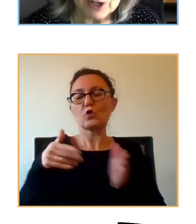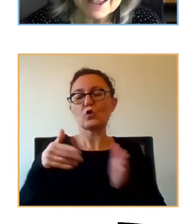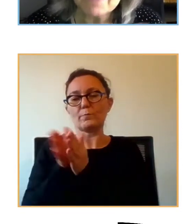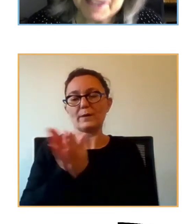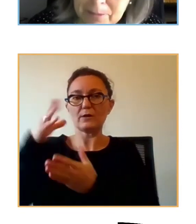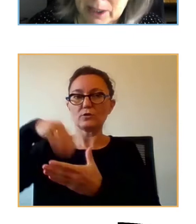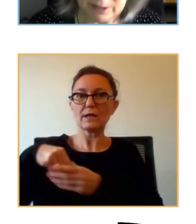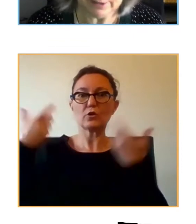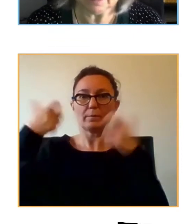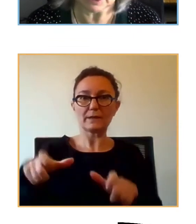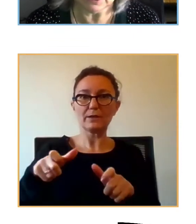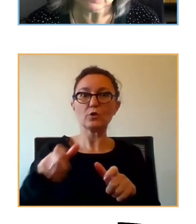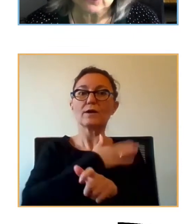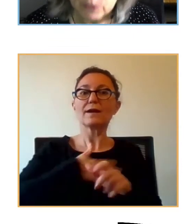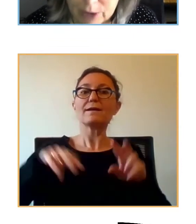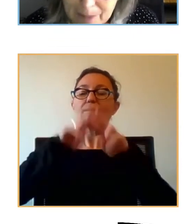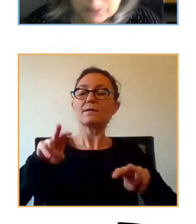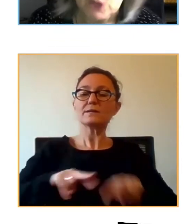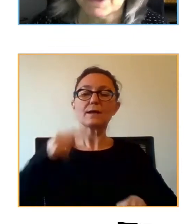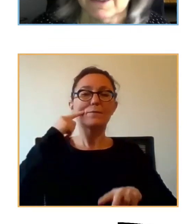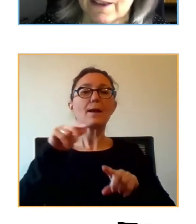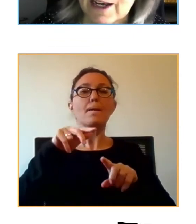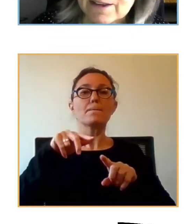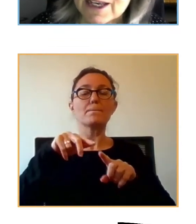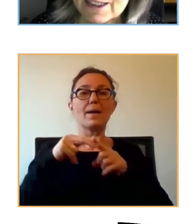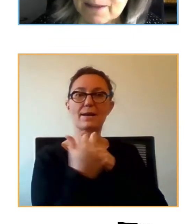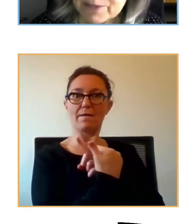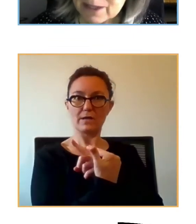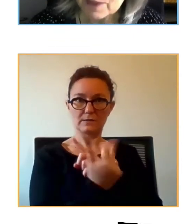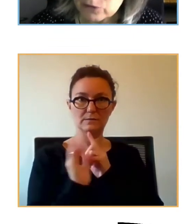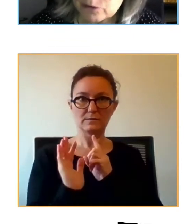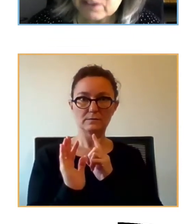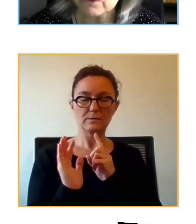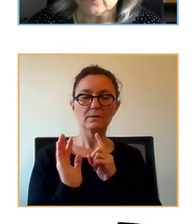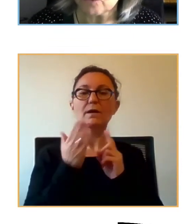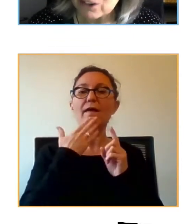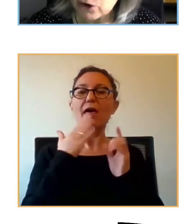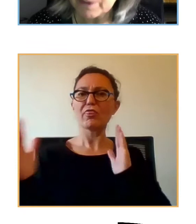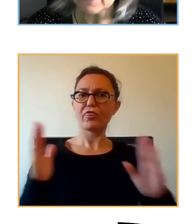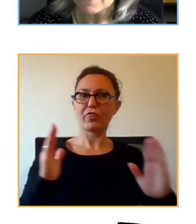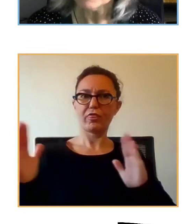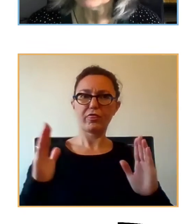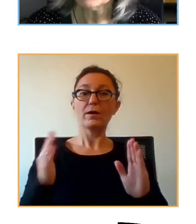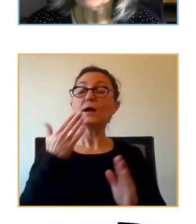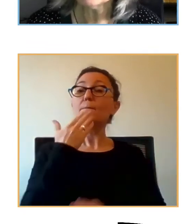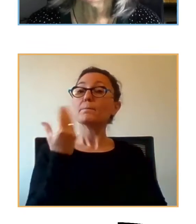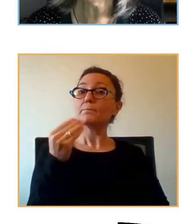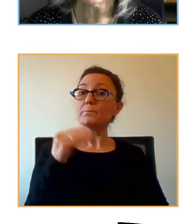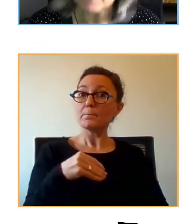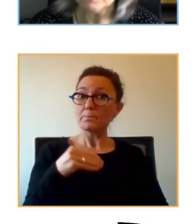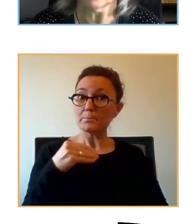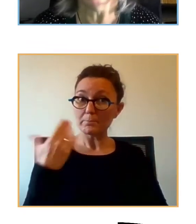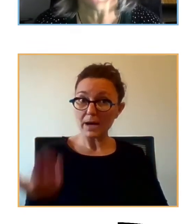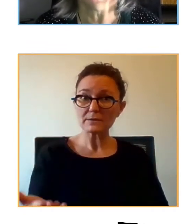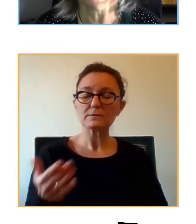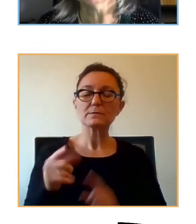explorar qué variables dentro de un amplio margen de edad y también hemos visto que los más jóvenes tenían más